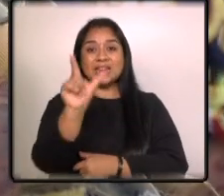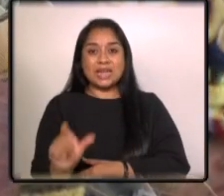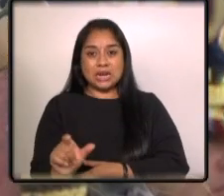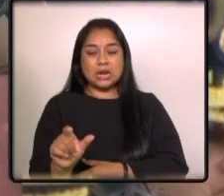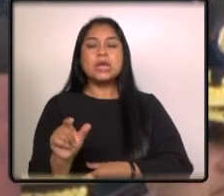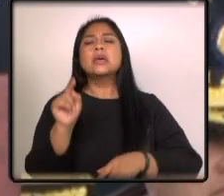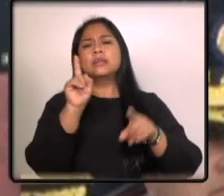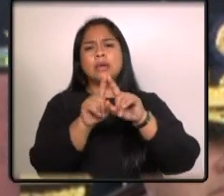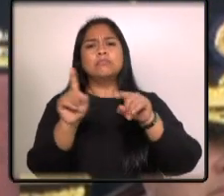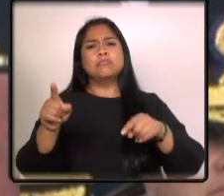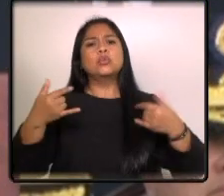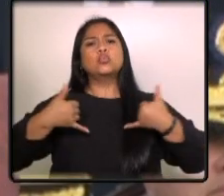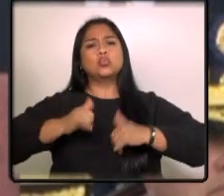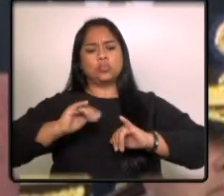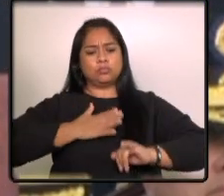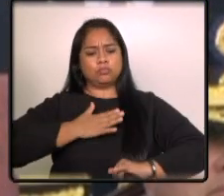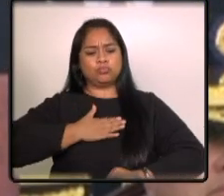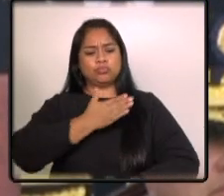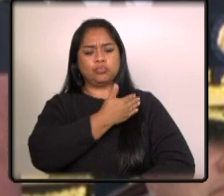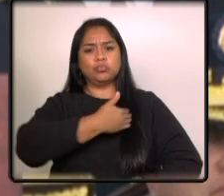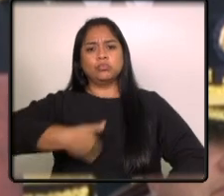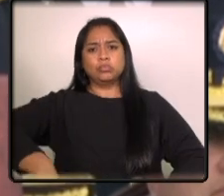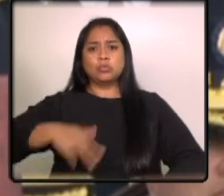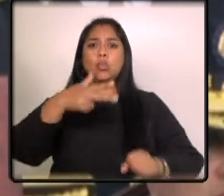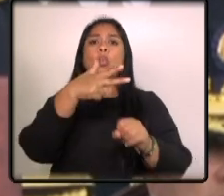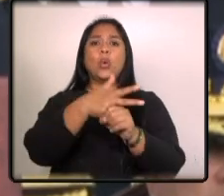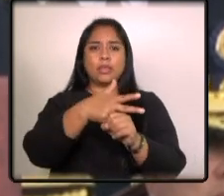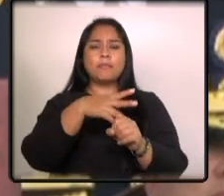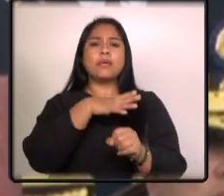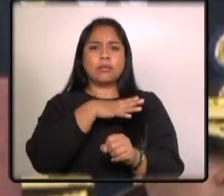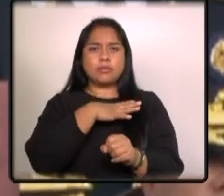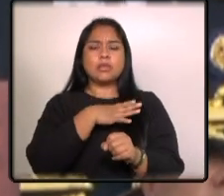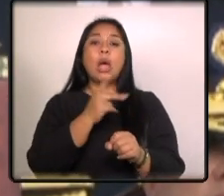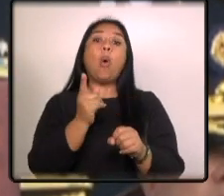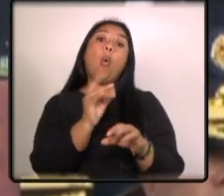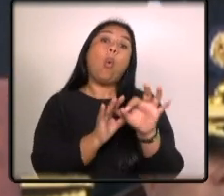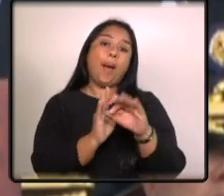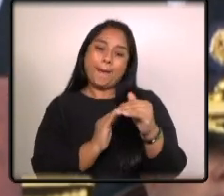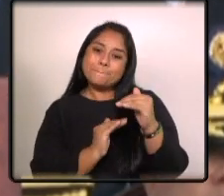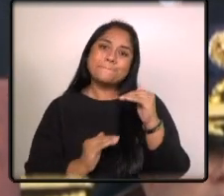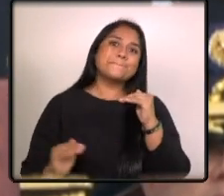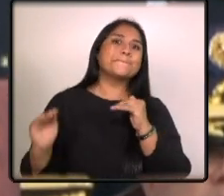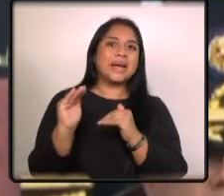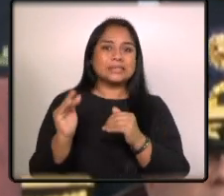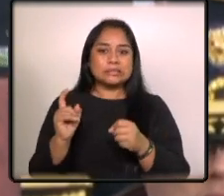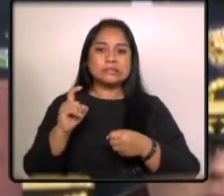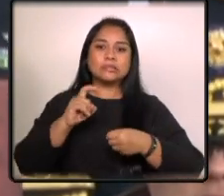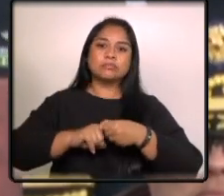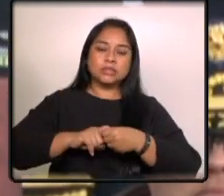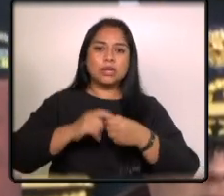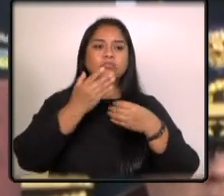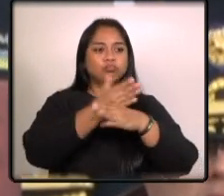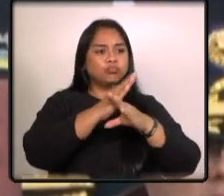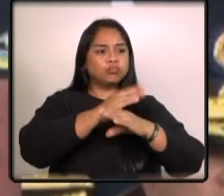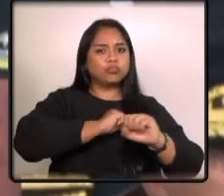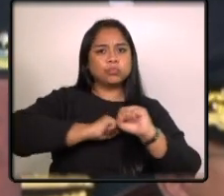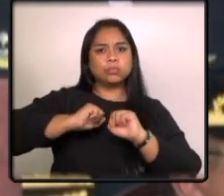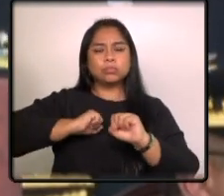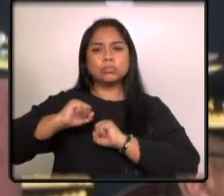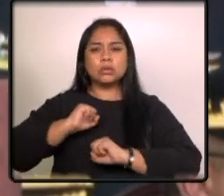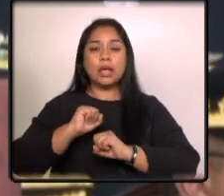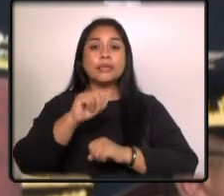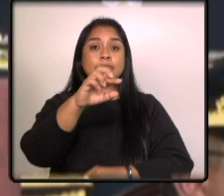Guatemala mantendrá e incluso incrementará su participación en operaciones de paz